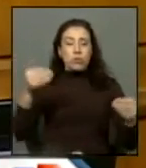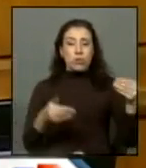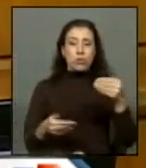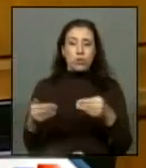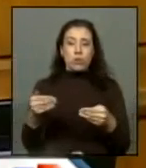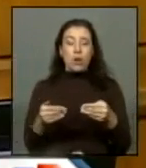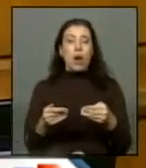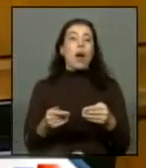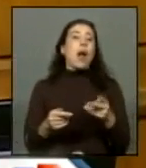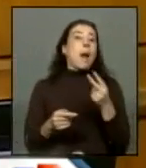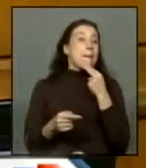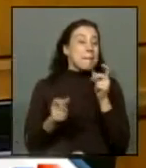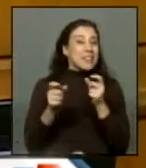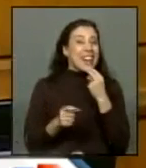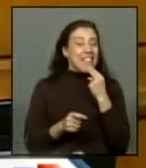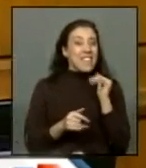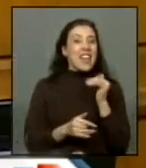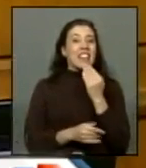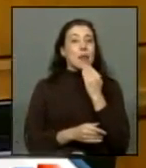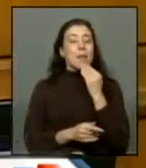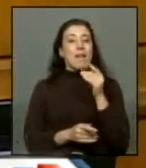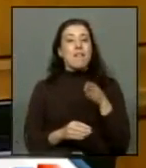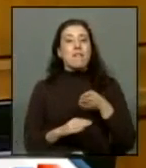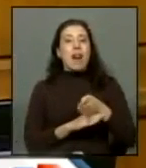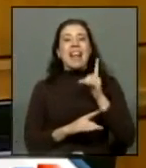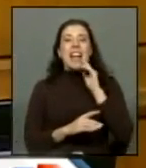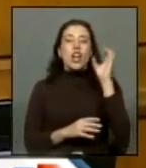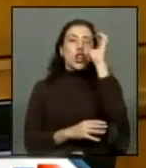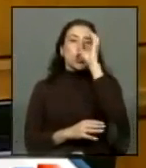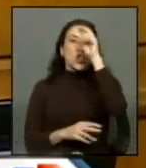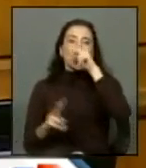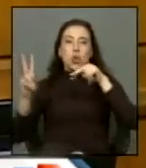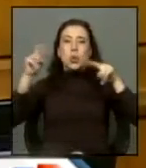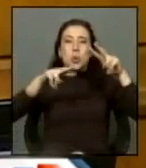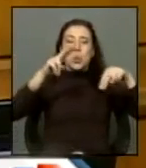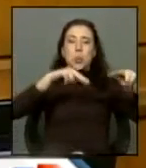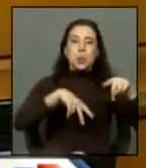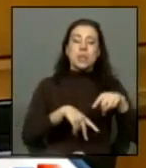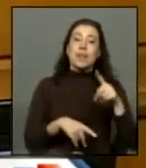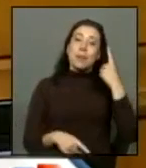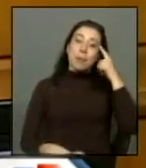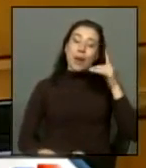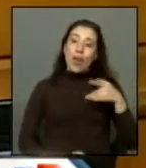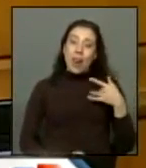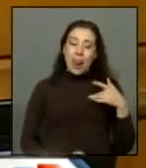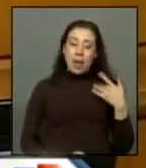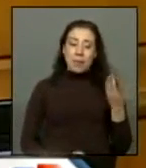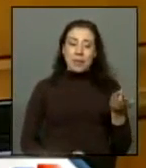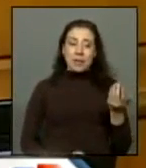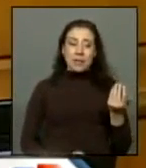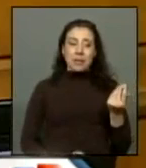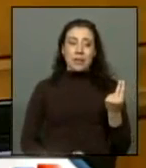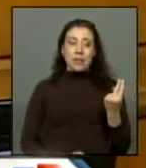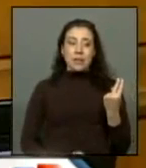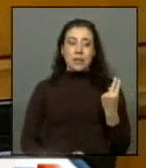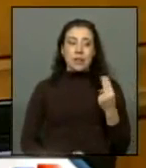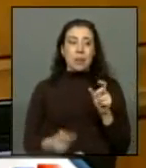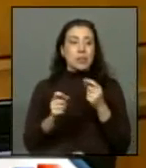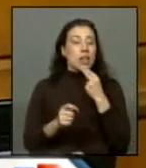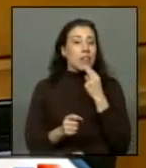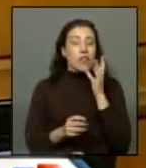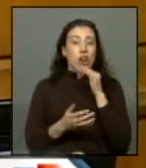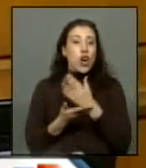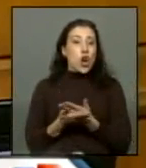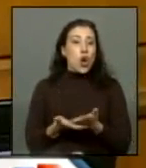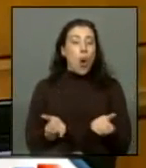por quienes viven allí, sino que también por los turistas, y lamentablemente sus habitantes no